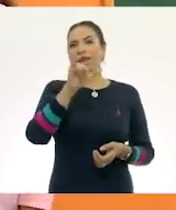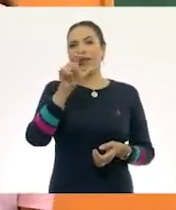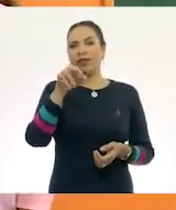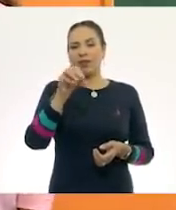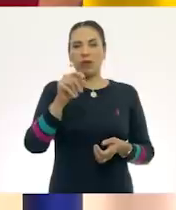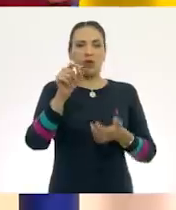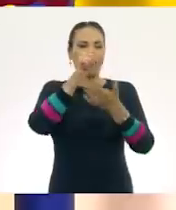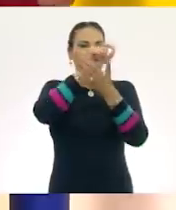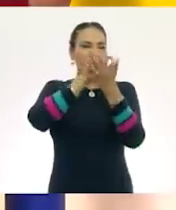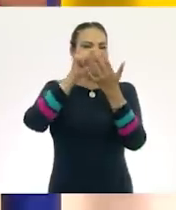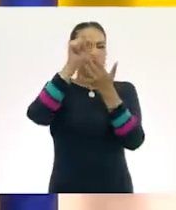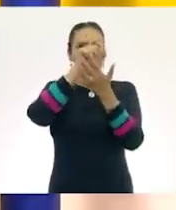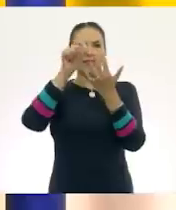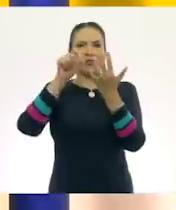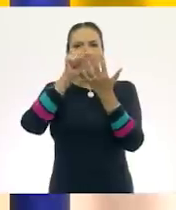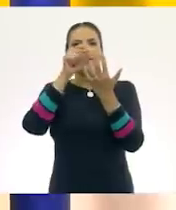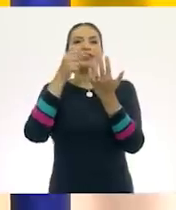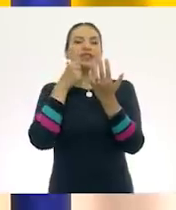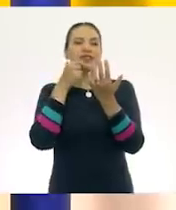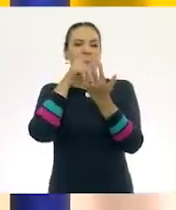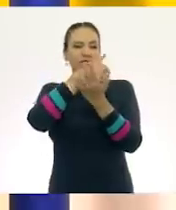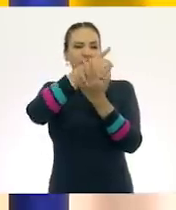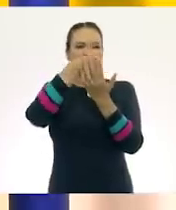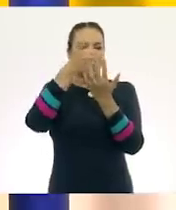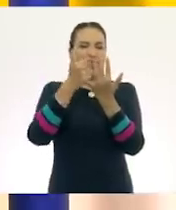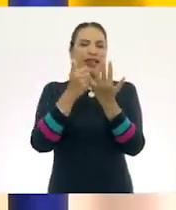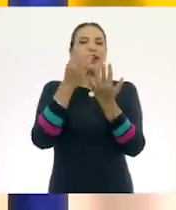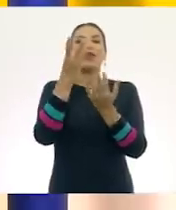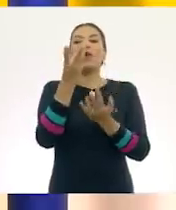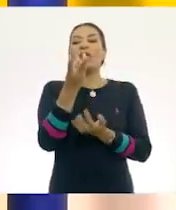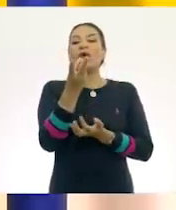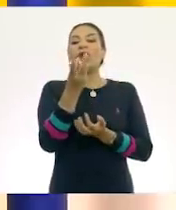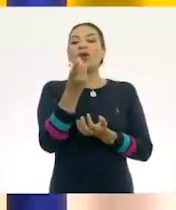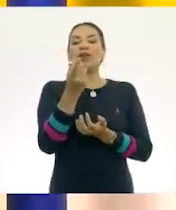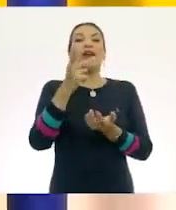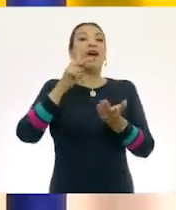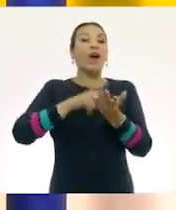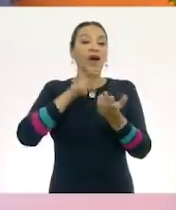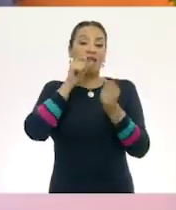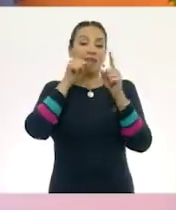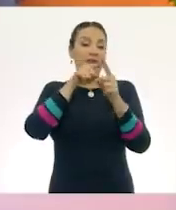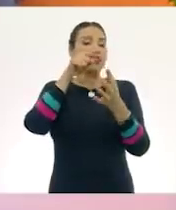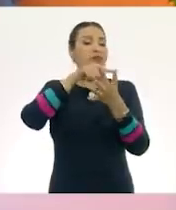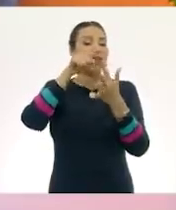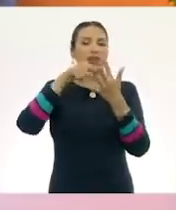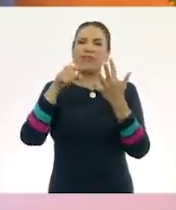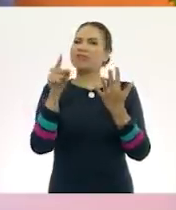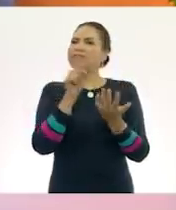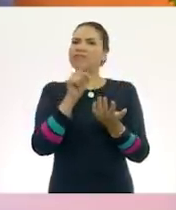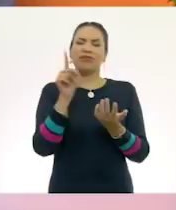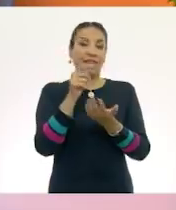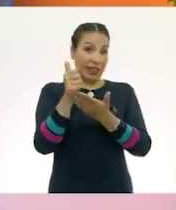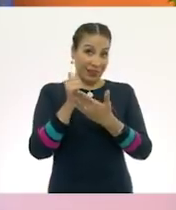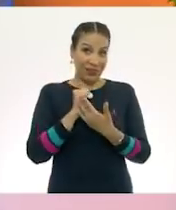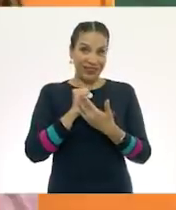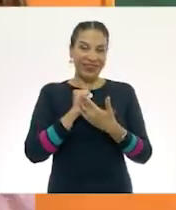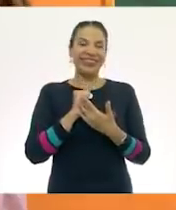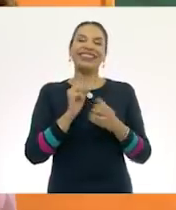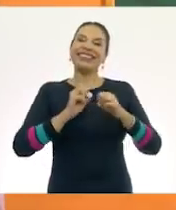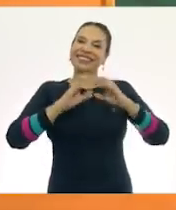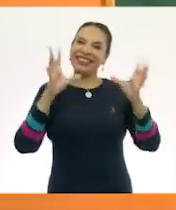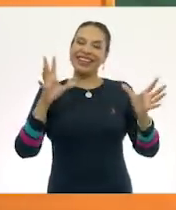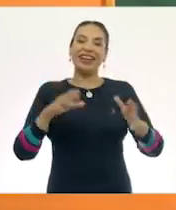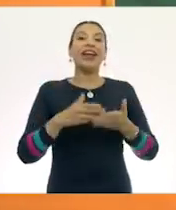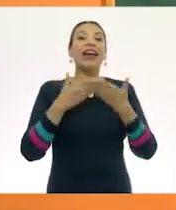Poner una marca en cada niño para contar y no repetir. ¿Me ayudas? ¡Claro! Bien,